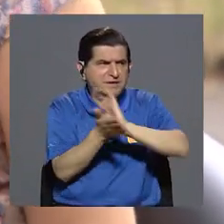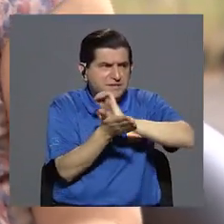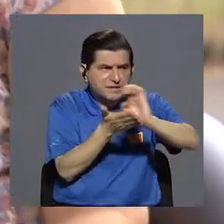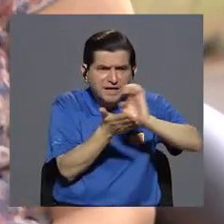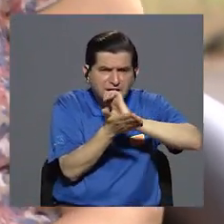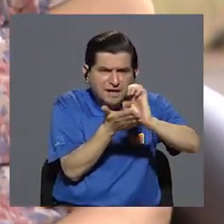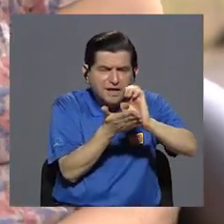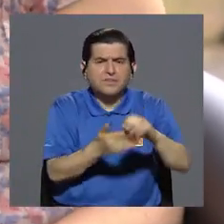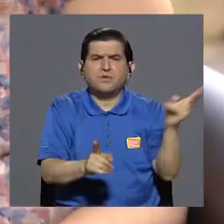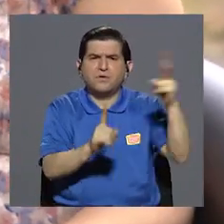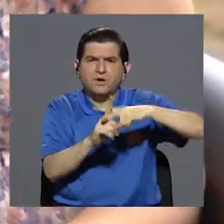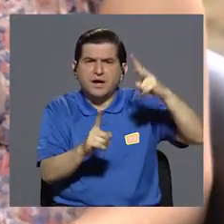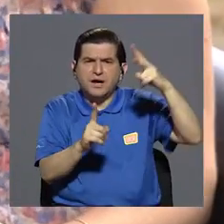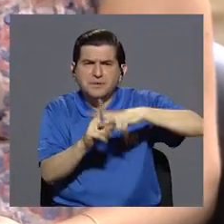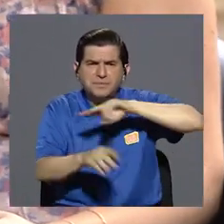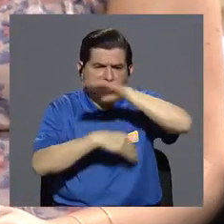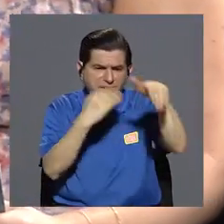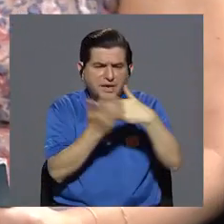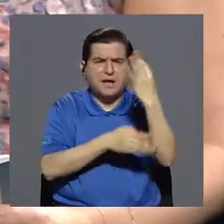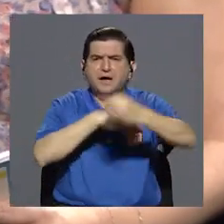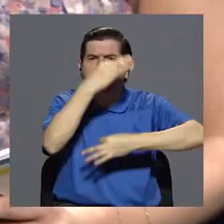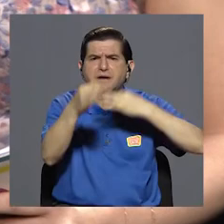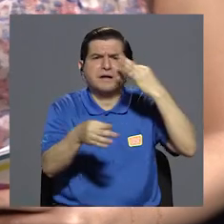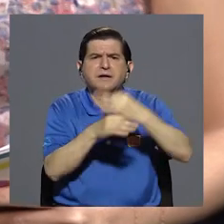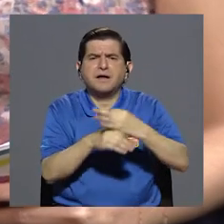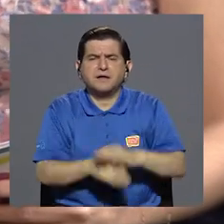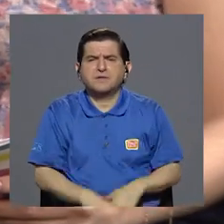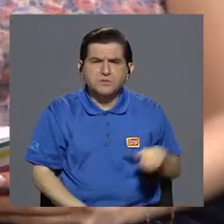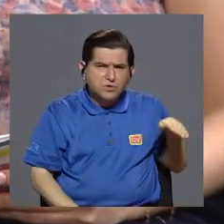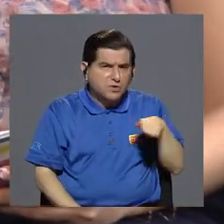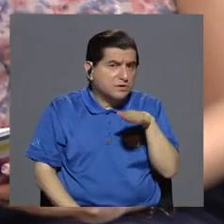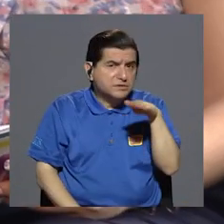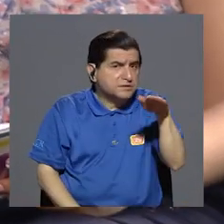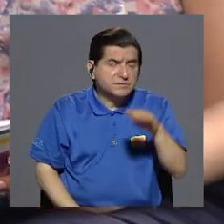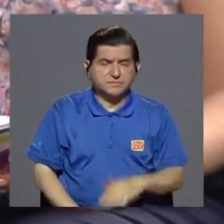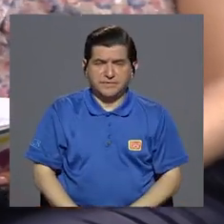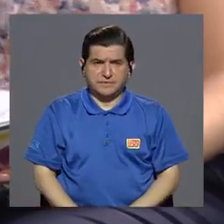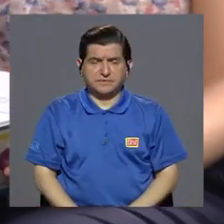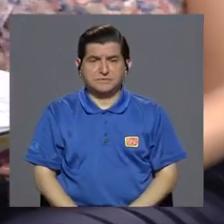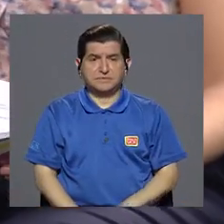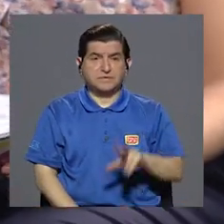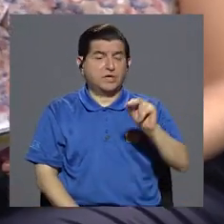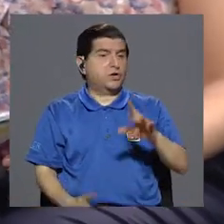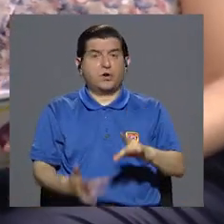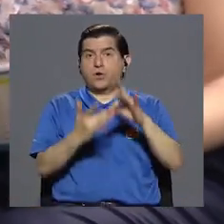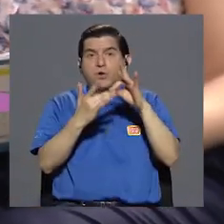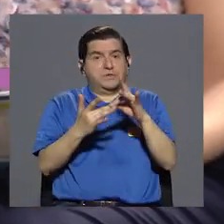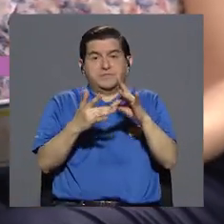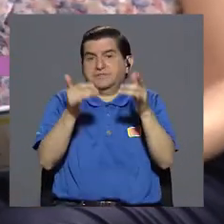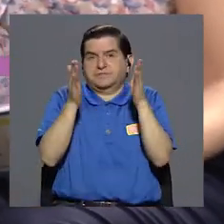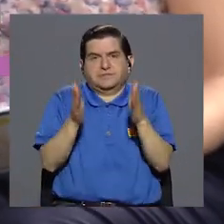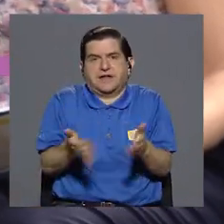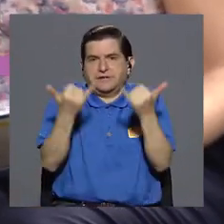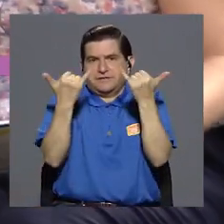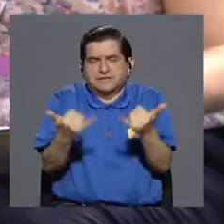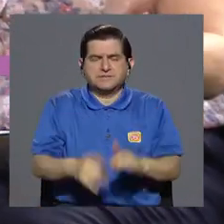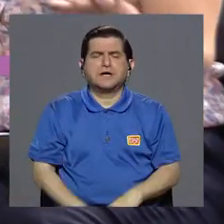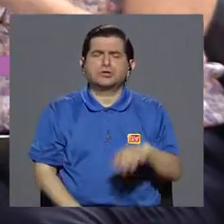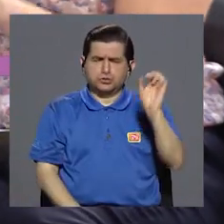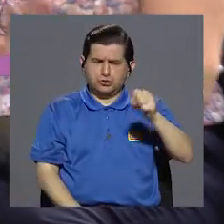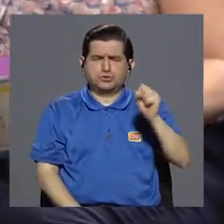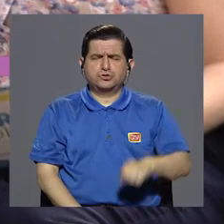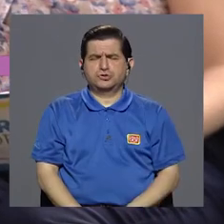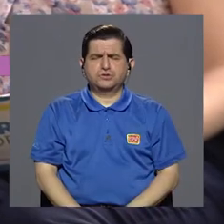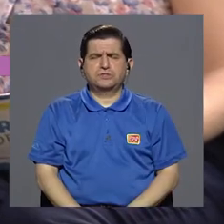prevención, lo podemos aplicar a cualquier tipo de serpiente como para evitar, porque no vamos a estar, no somos expertos en ese momento. Correcto. Sí, las medidas de